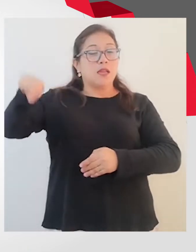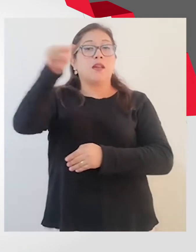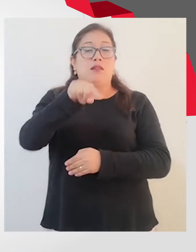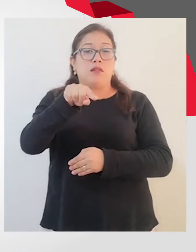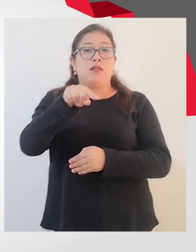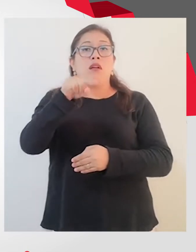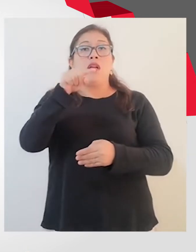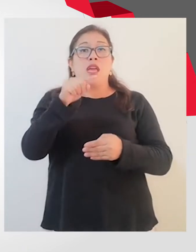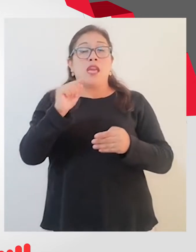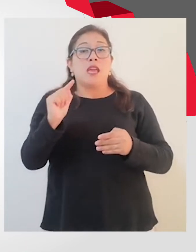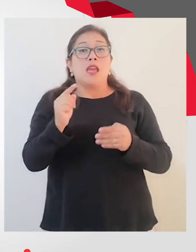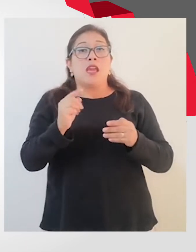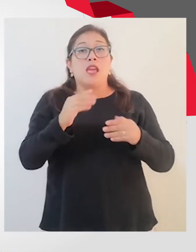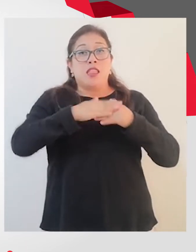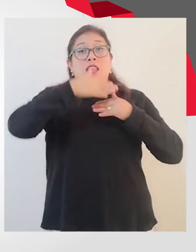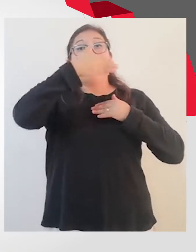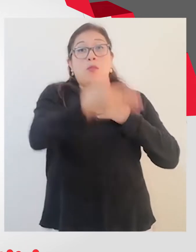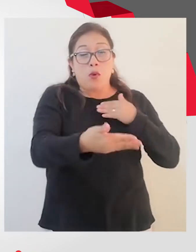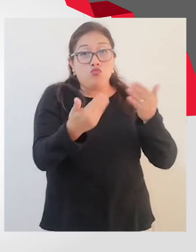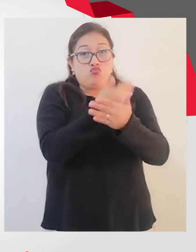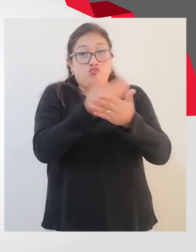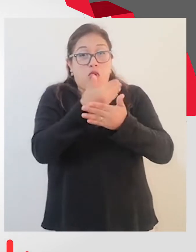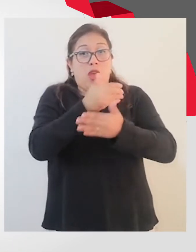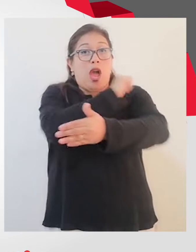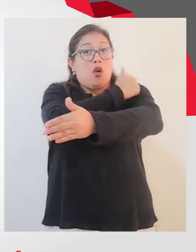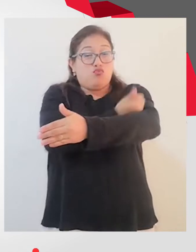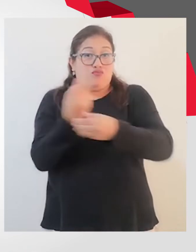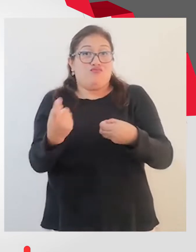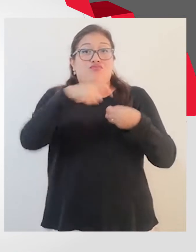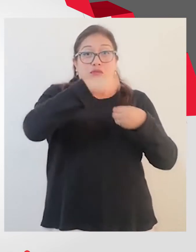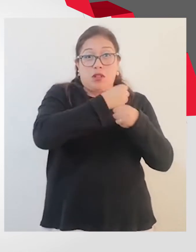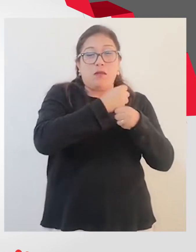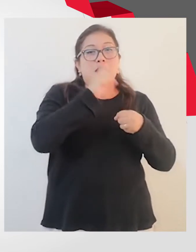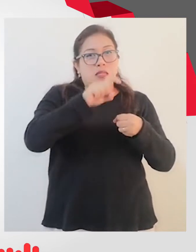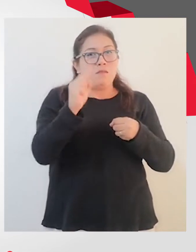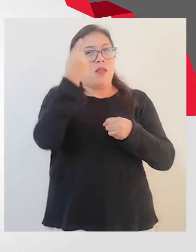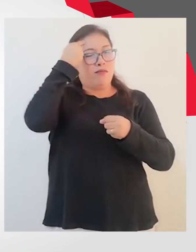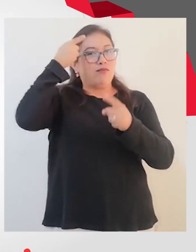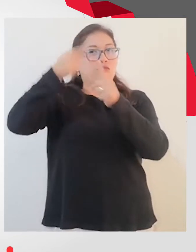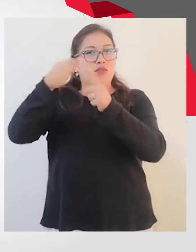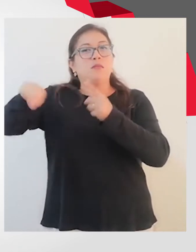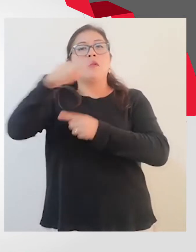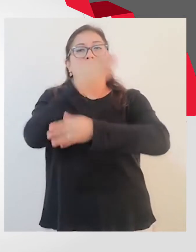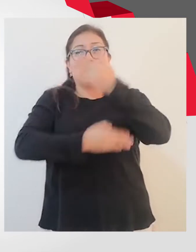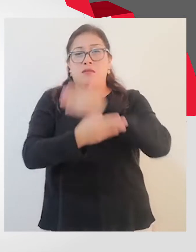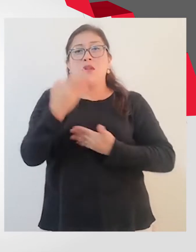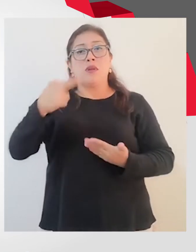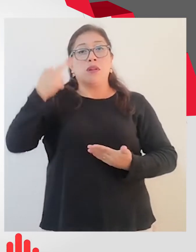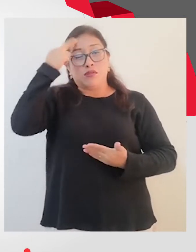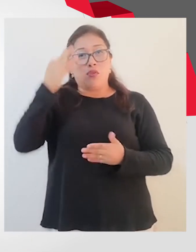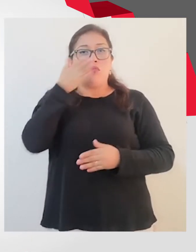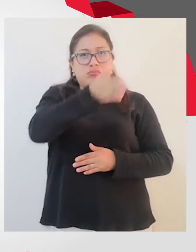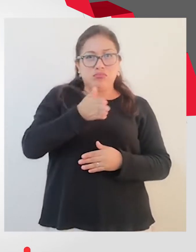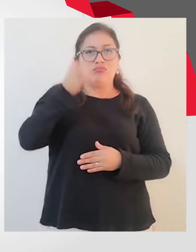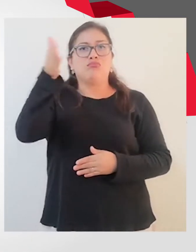actividades que deben tomarse en primer lugar para las siguientes gestiones en enero del siguiente año. Es por eso que estamos acercándonos a gobiernos